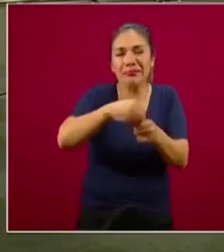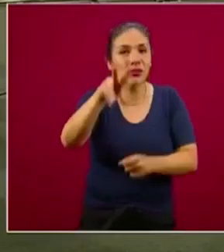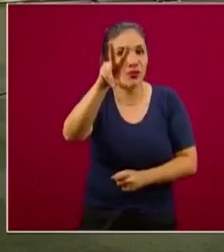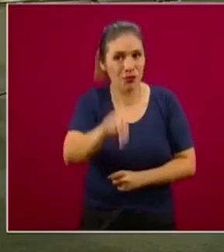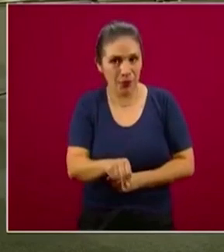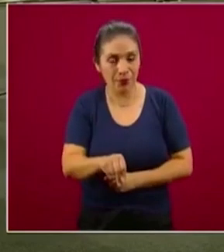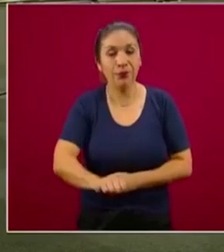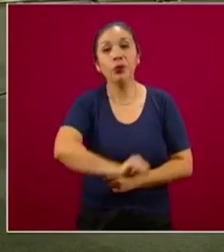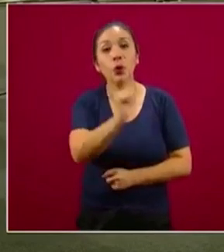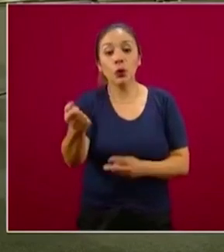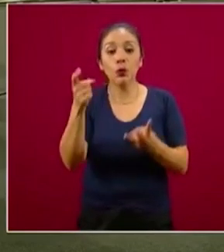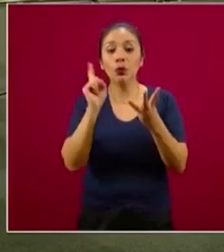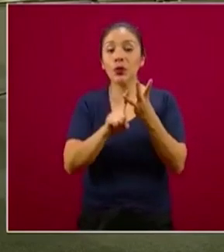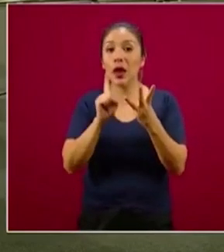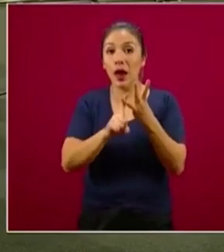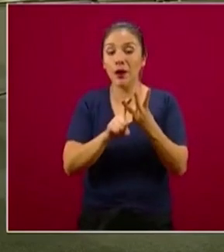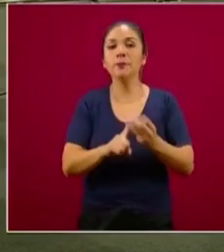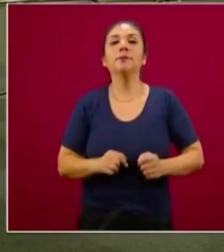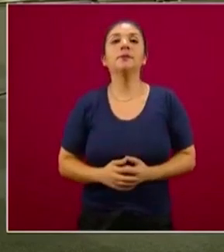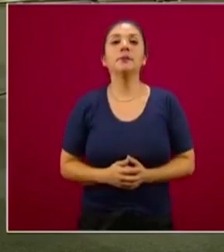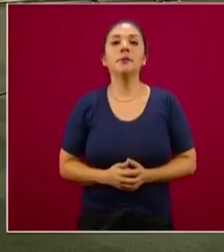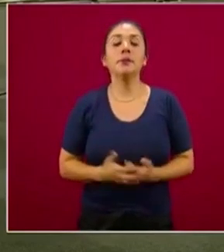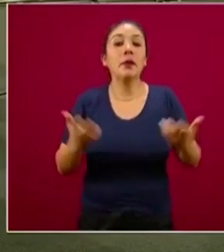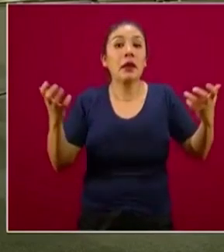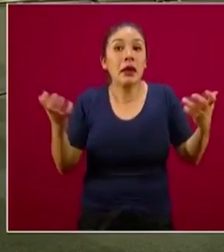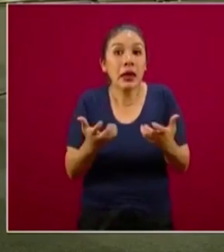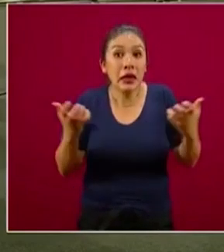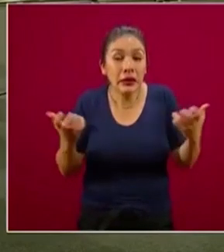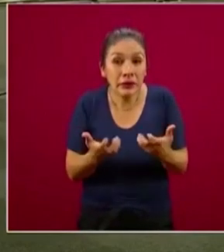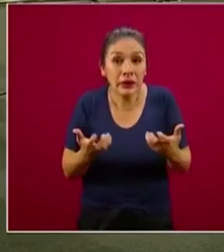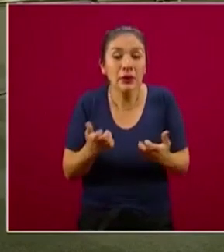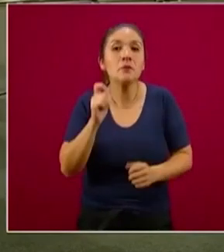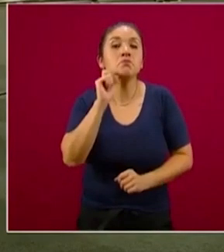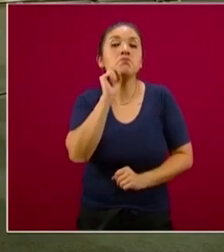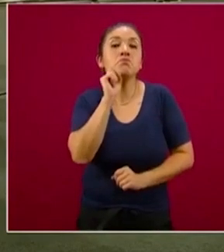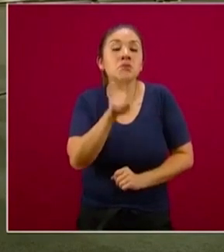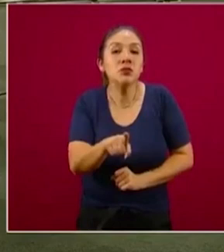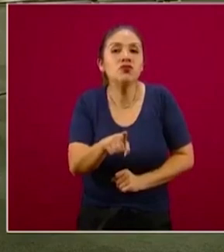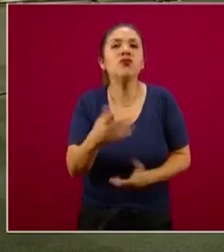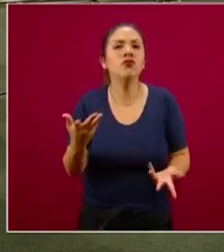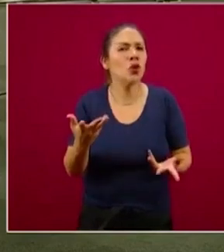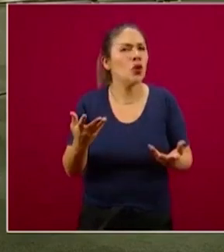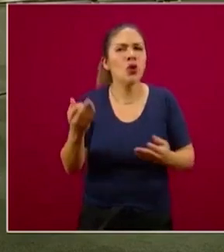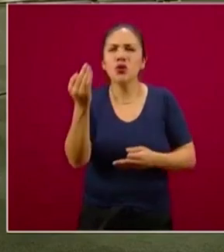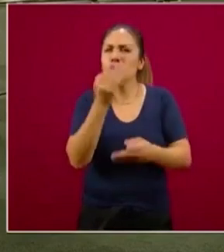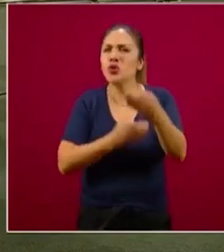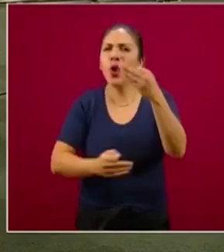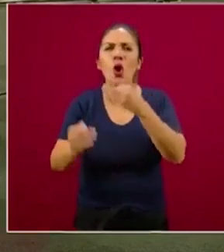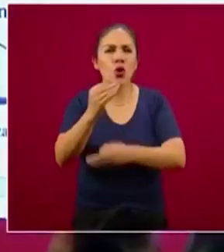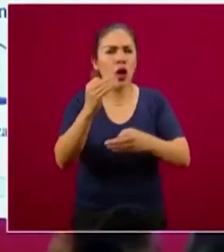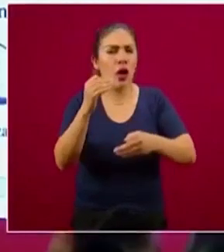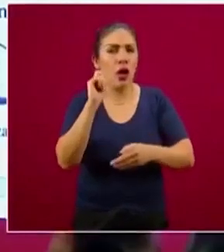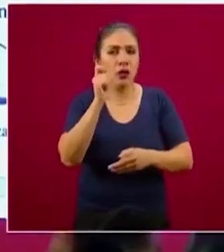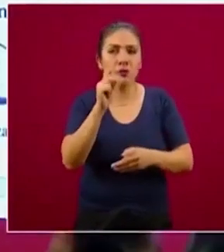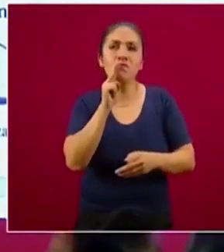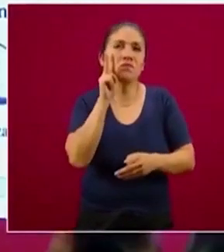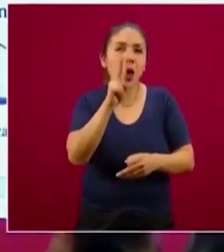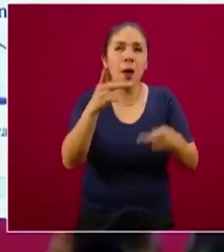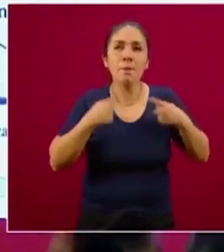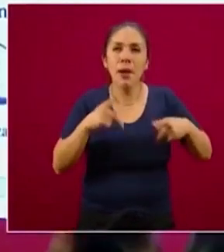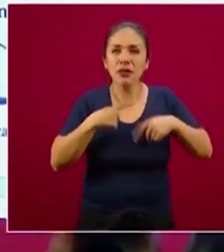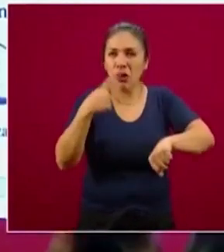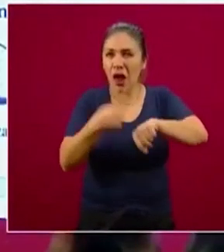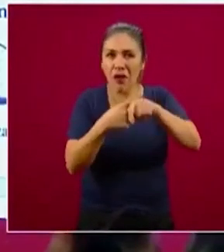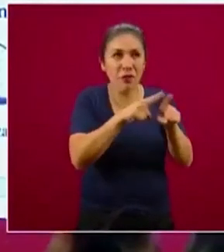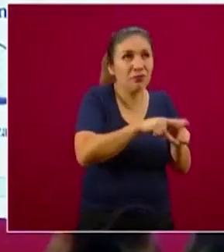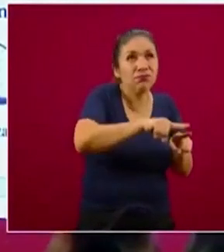La tercera es lograr que el conjunto, es decir, todos los casos que están representados en esta curva,